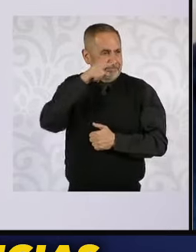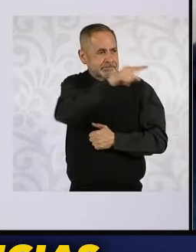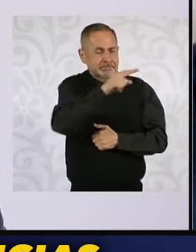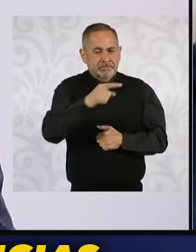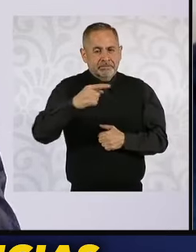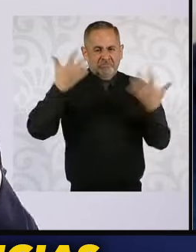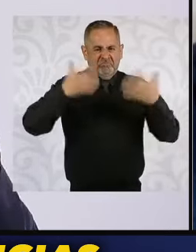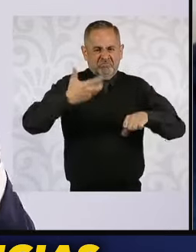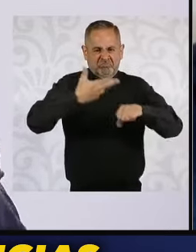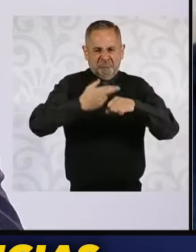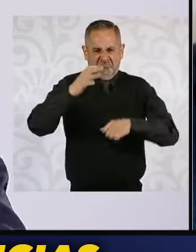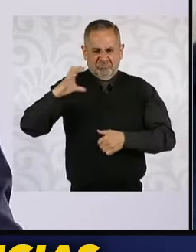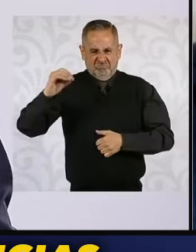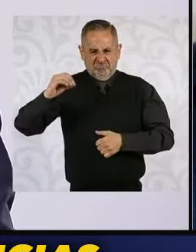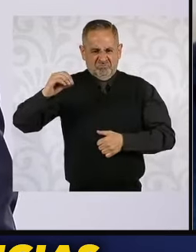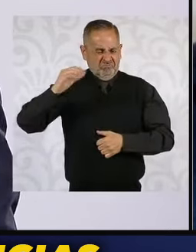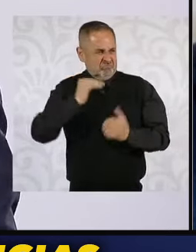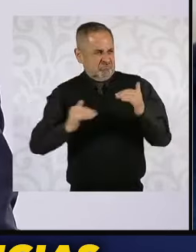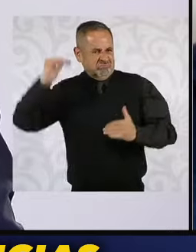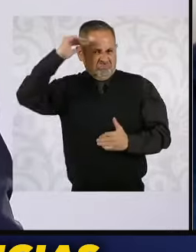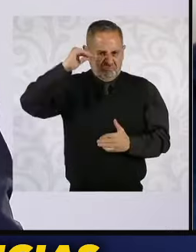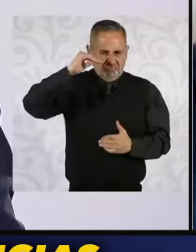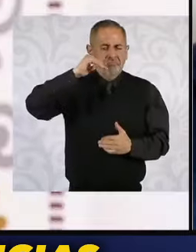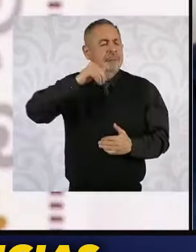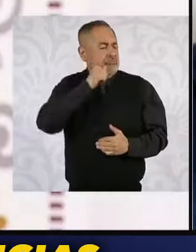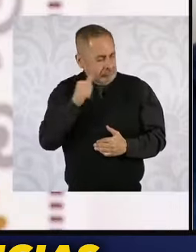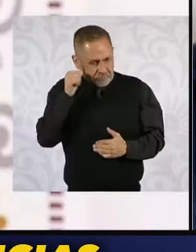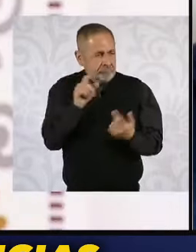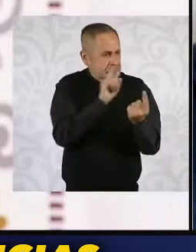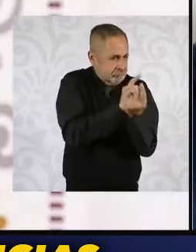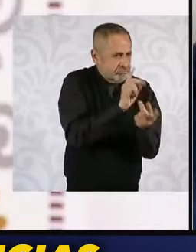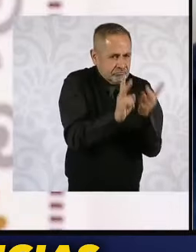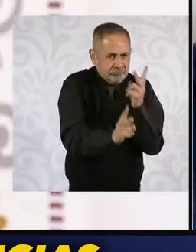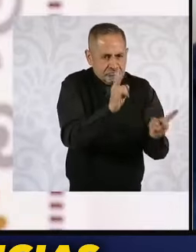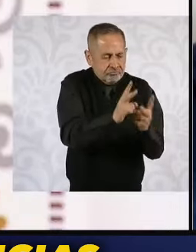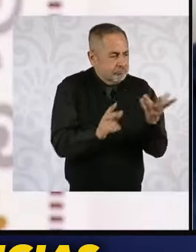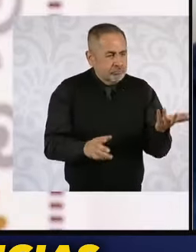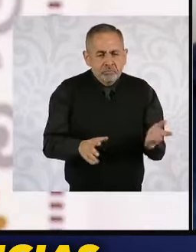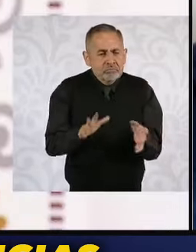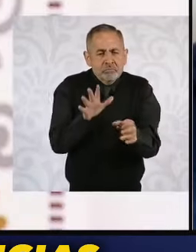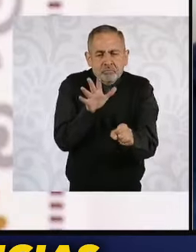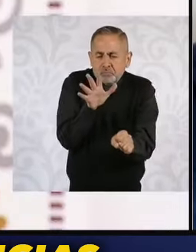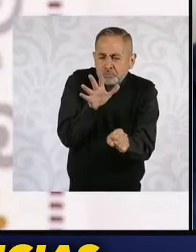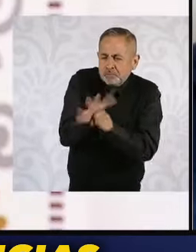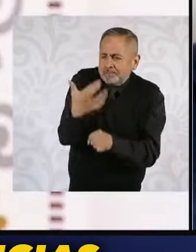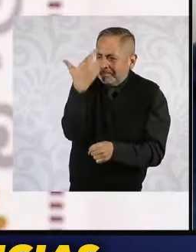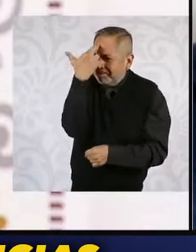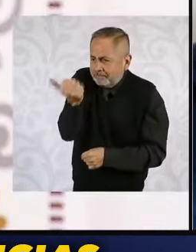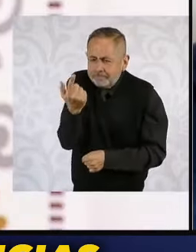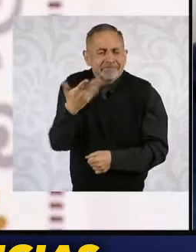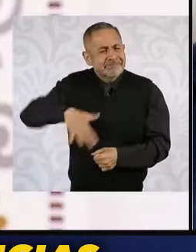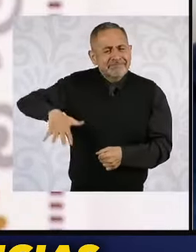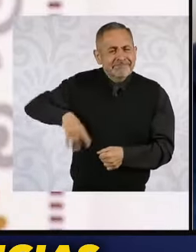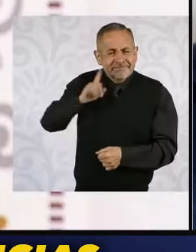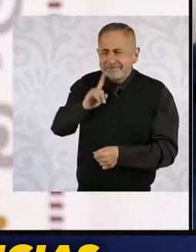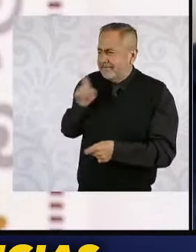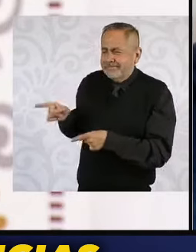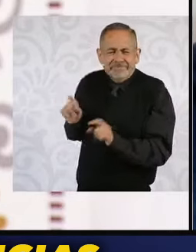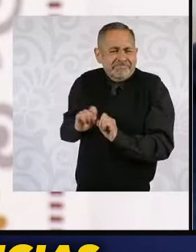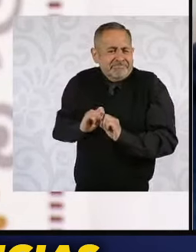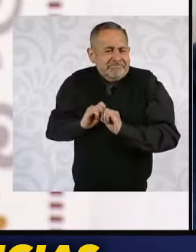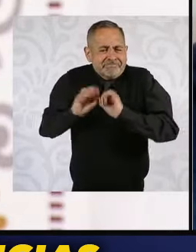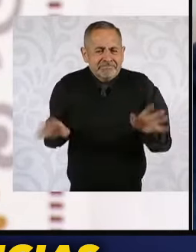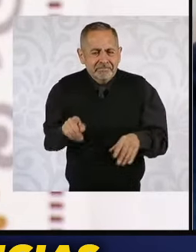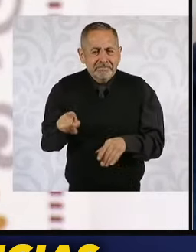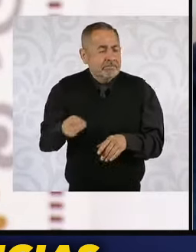hoy probablemente también vamos a conversar sobre esto. Primero, sobre la razón esencial que ya mencionó la presidenta, que